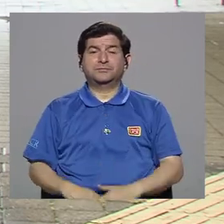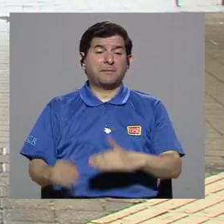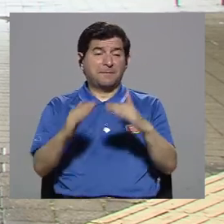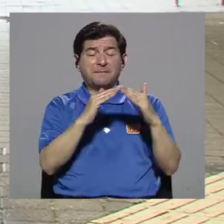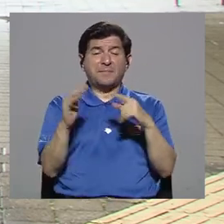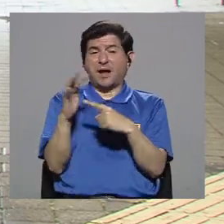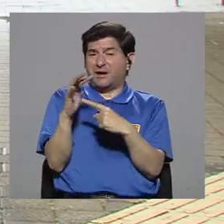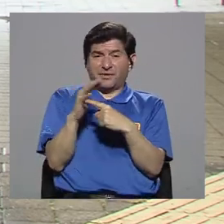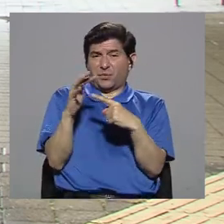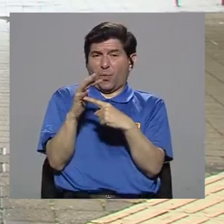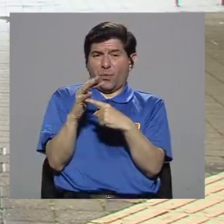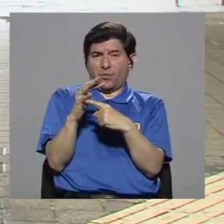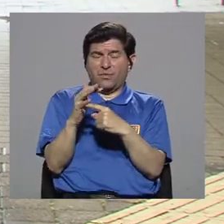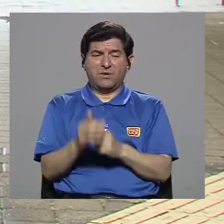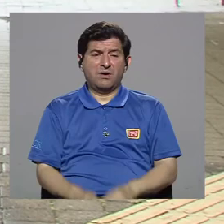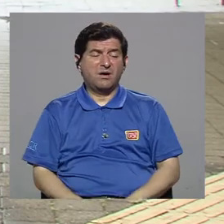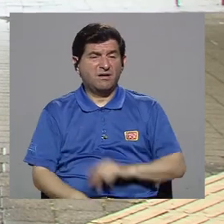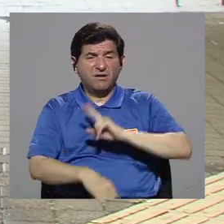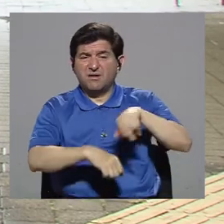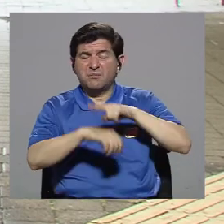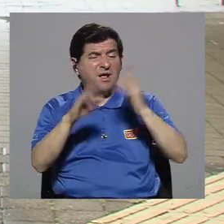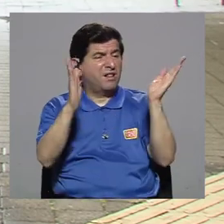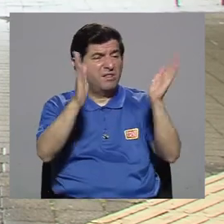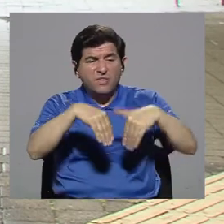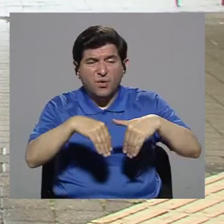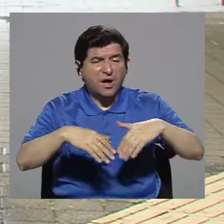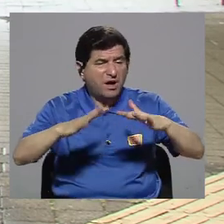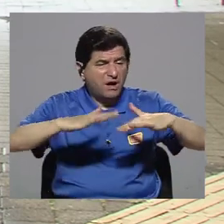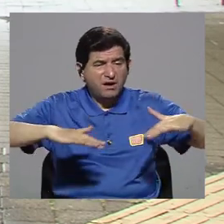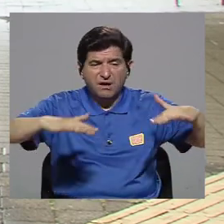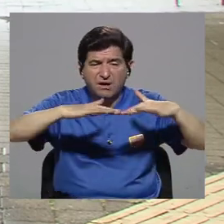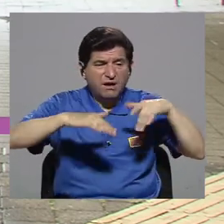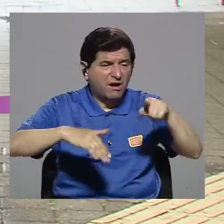es usual que no haya espacios para